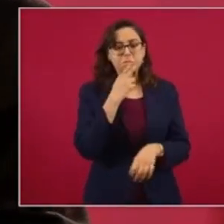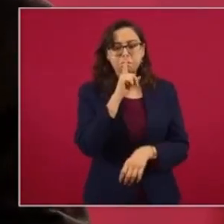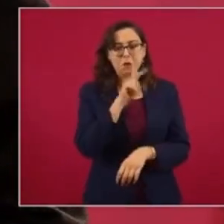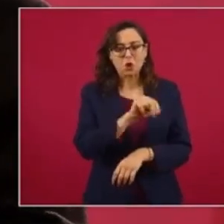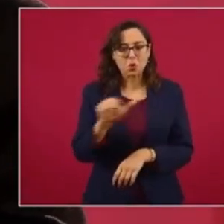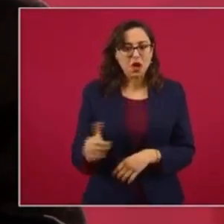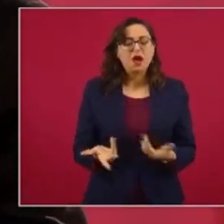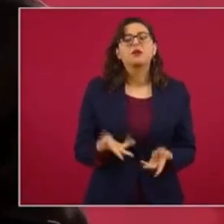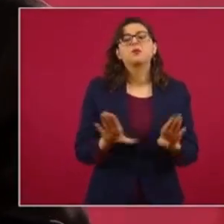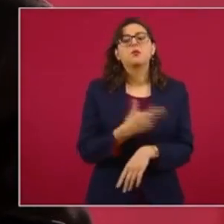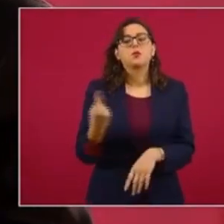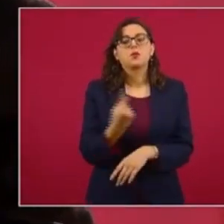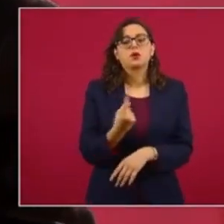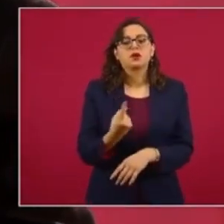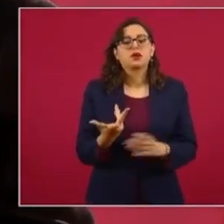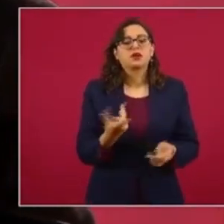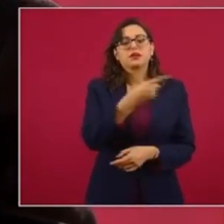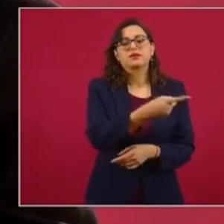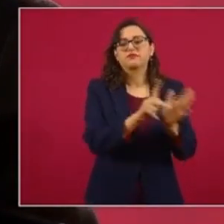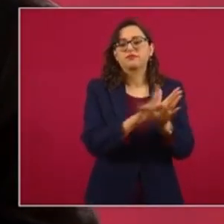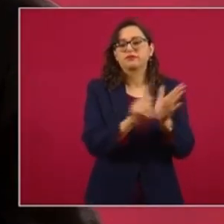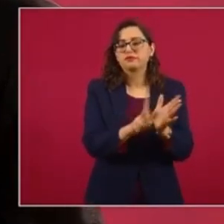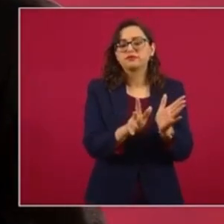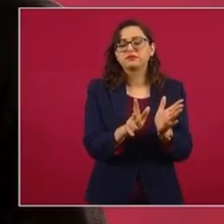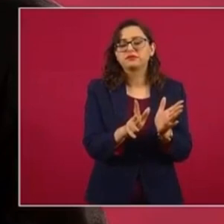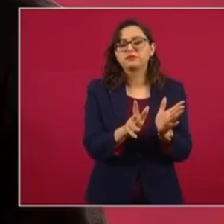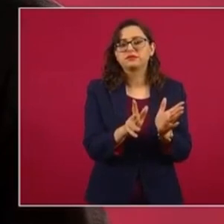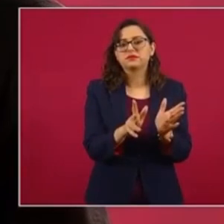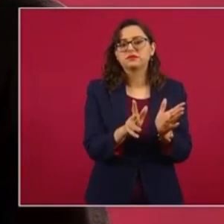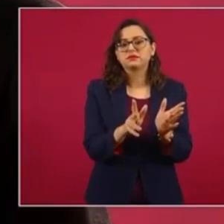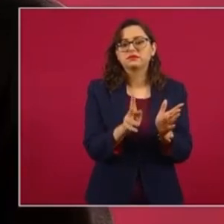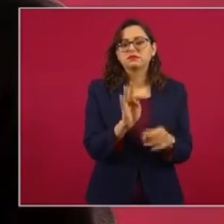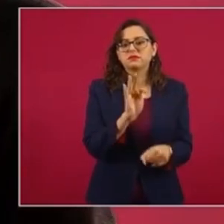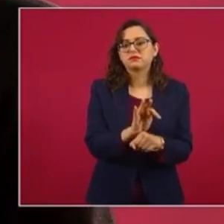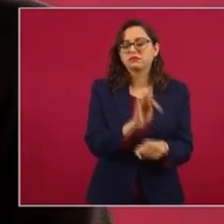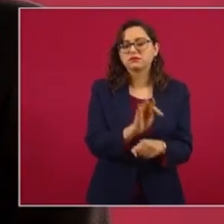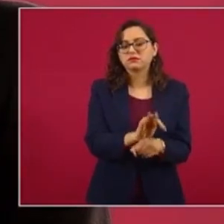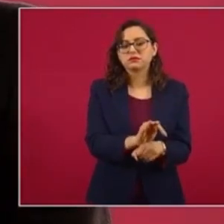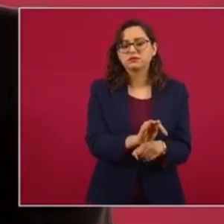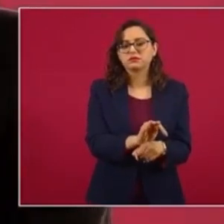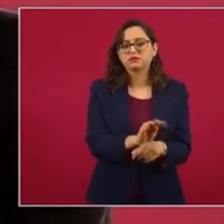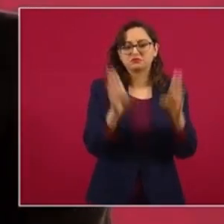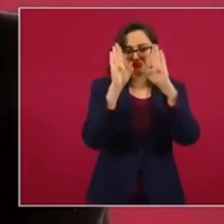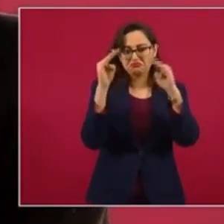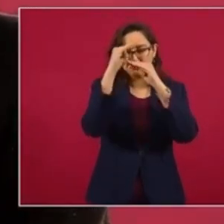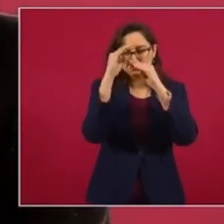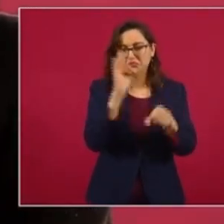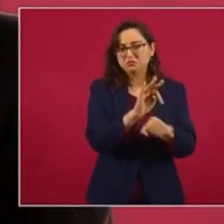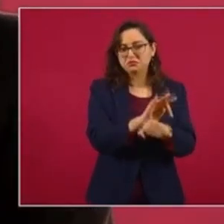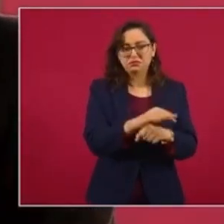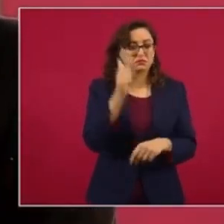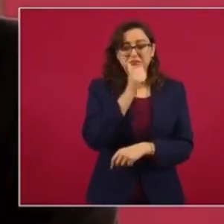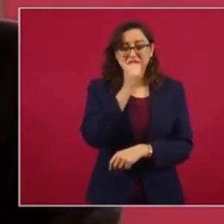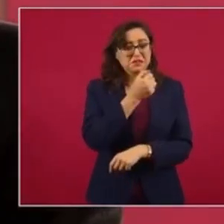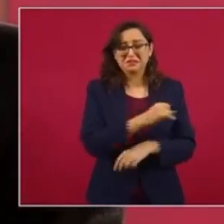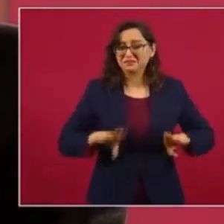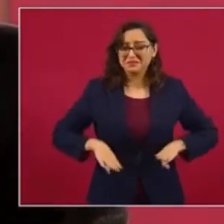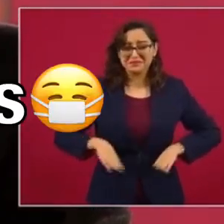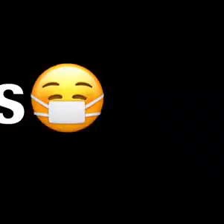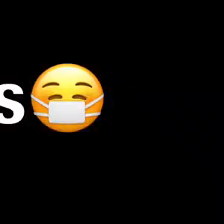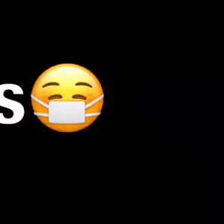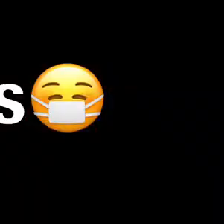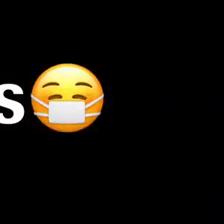porque es un periódico que defiende al conservadurismo. Siempre, así o así.